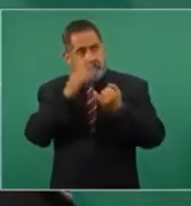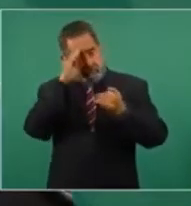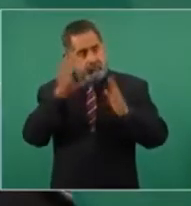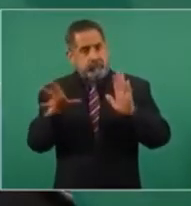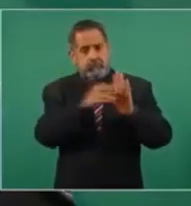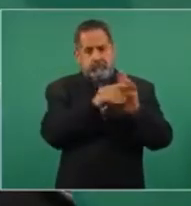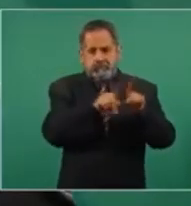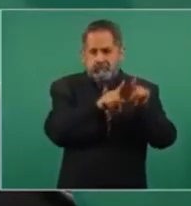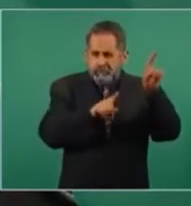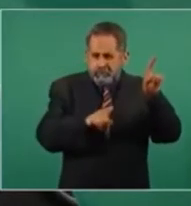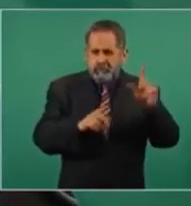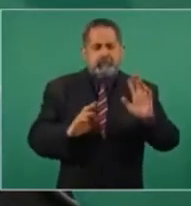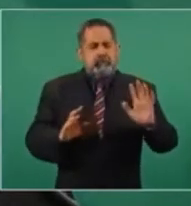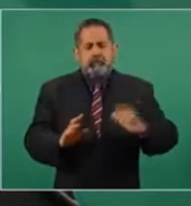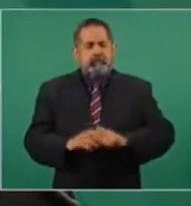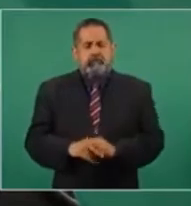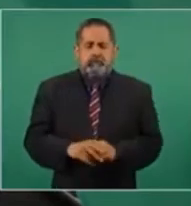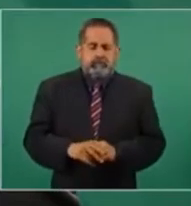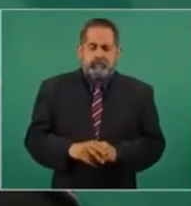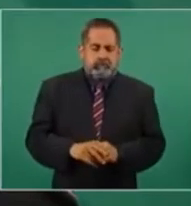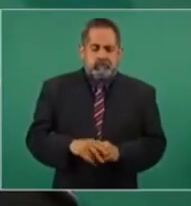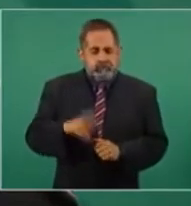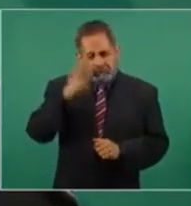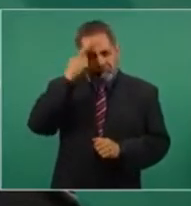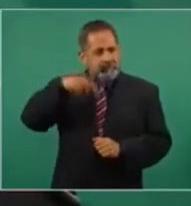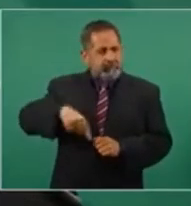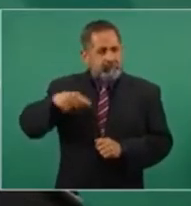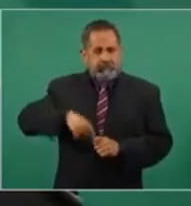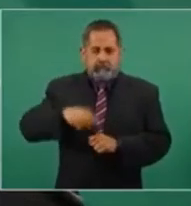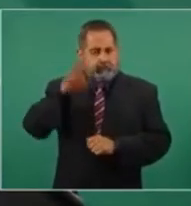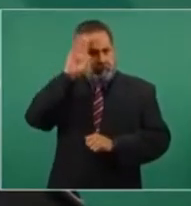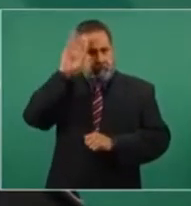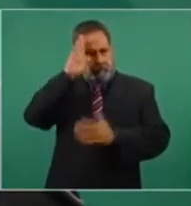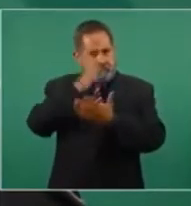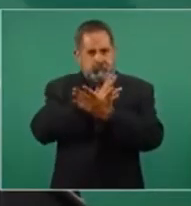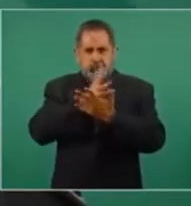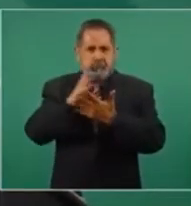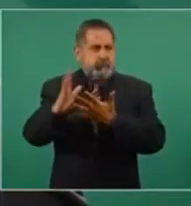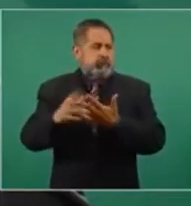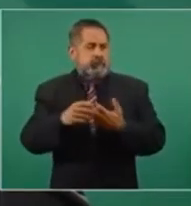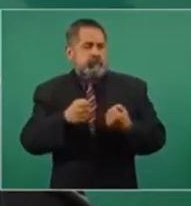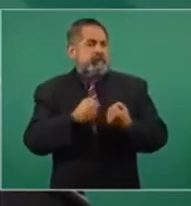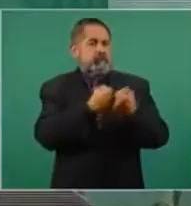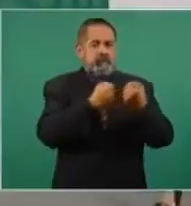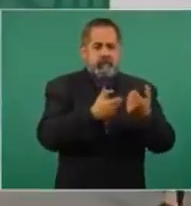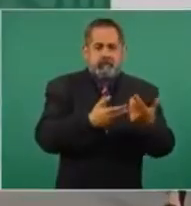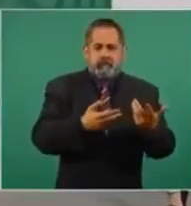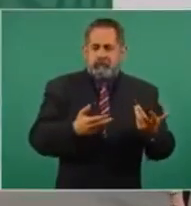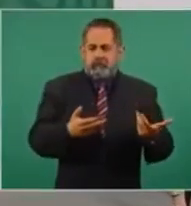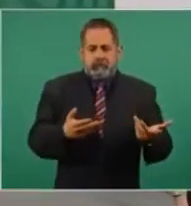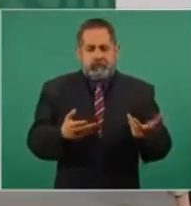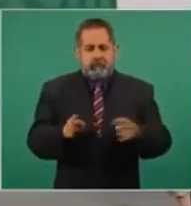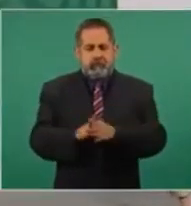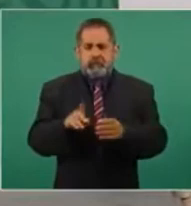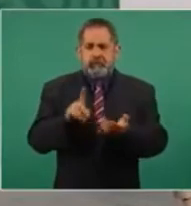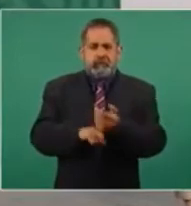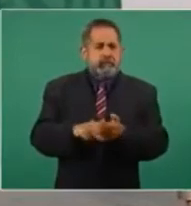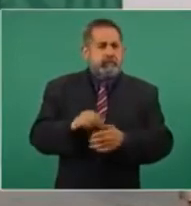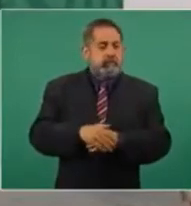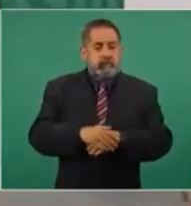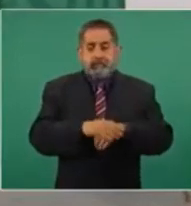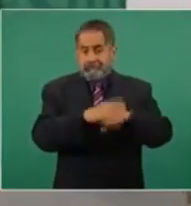Que se llegó a extremos en que las agencias